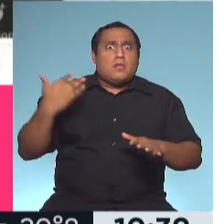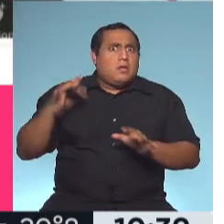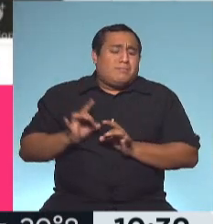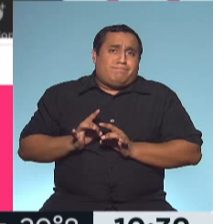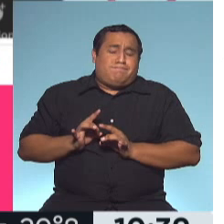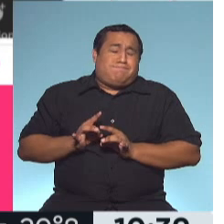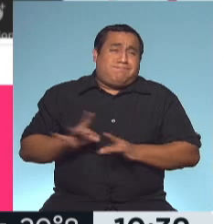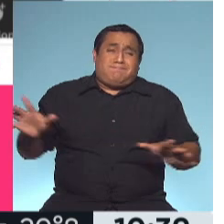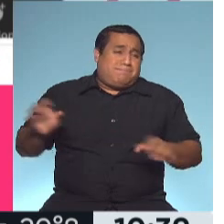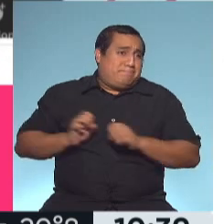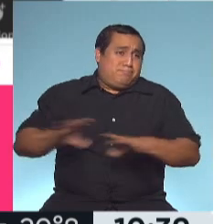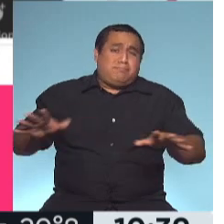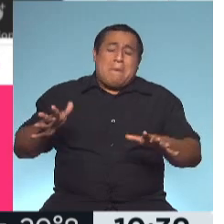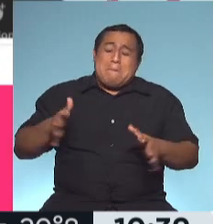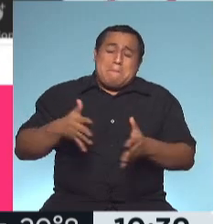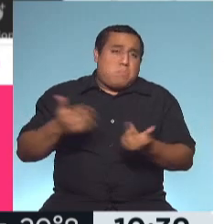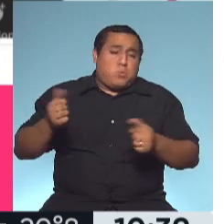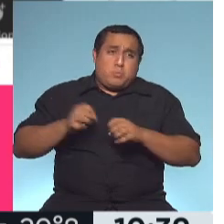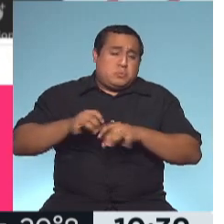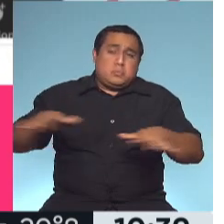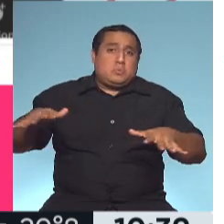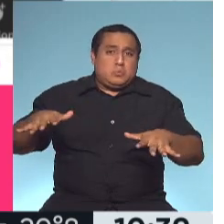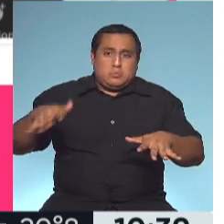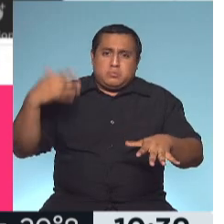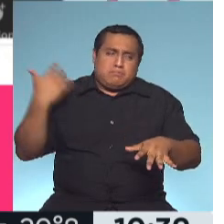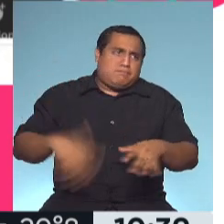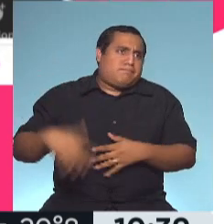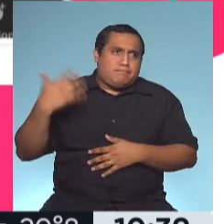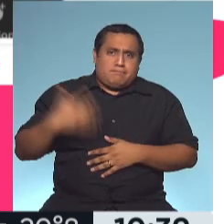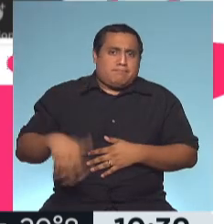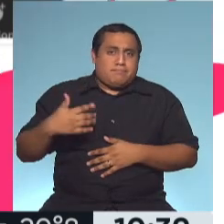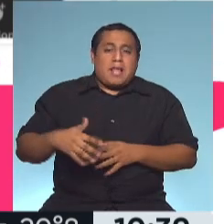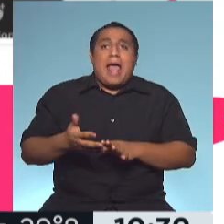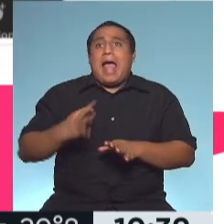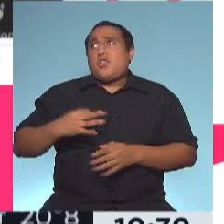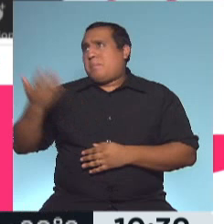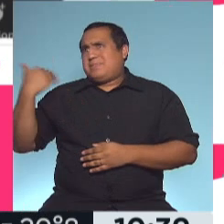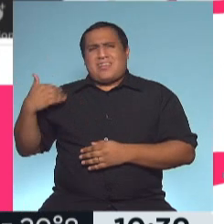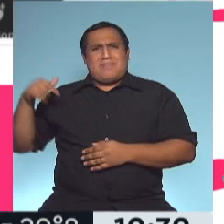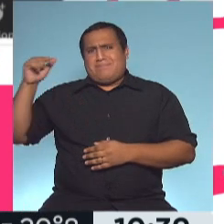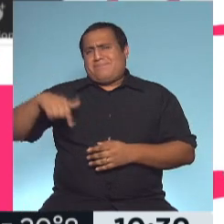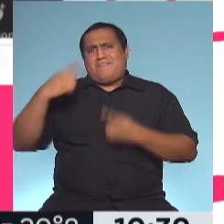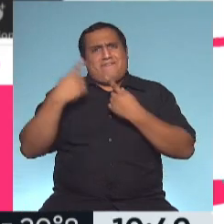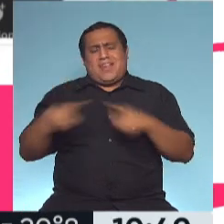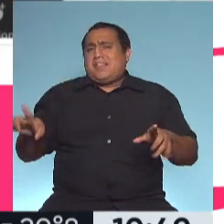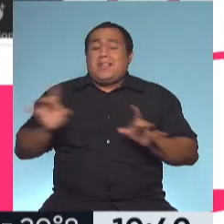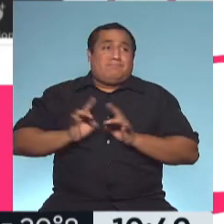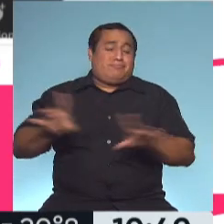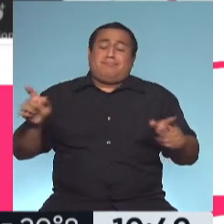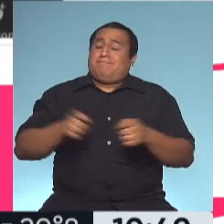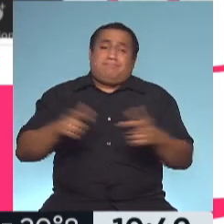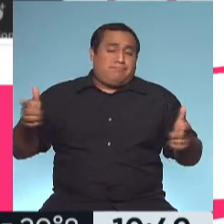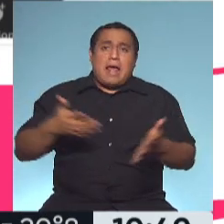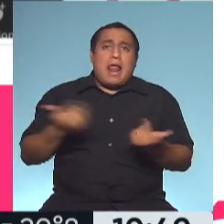aumento vertiginoso, que superaba totalmente a todo lo que se vio el año pasado, y por eso se